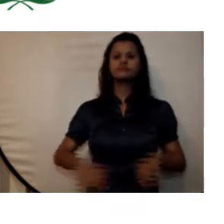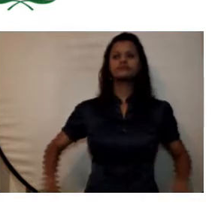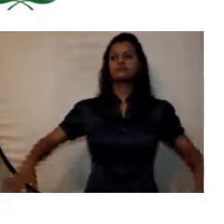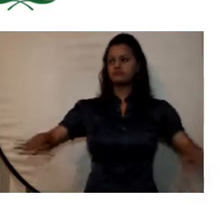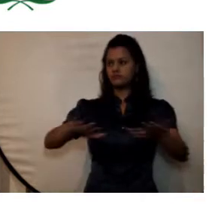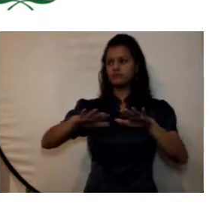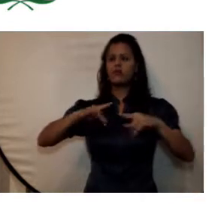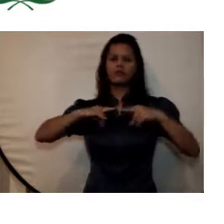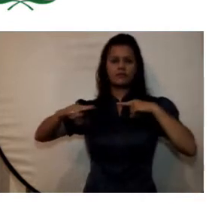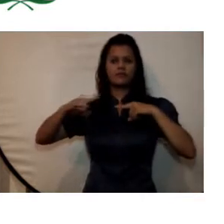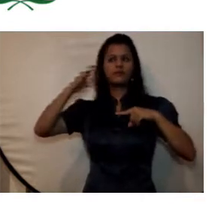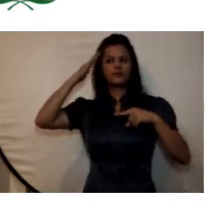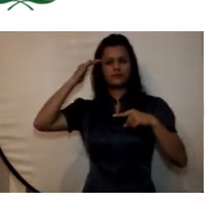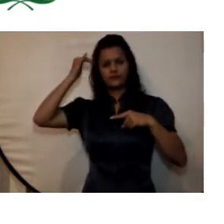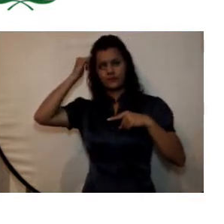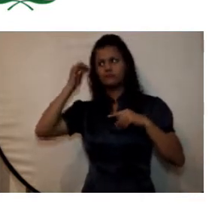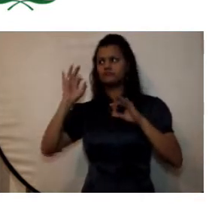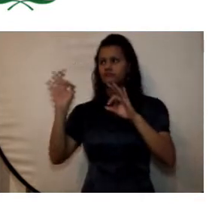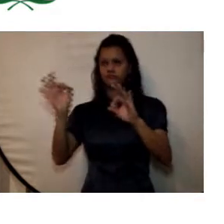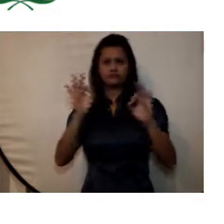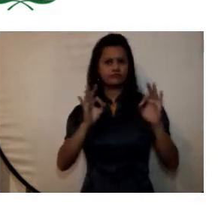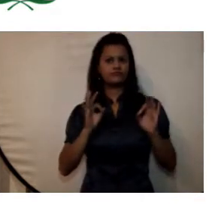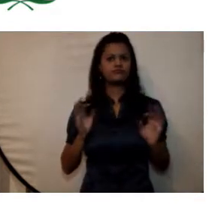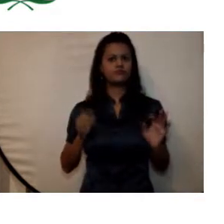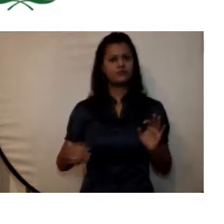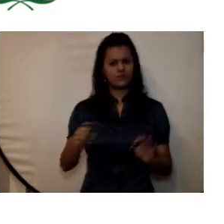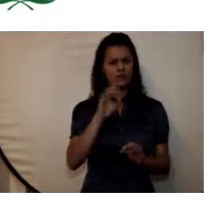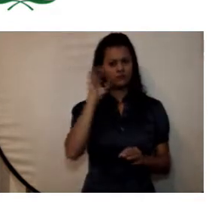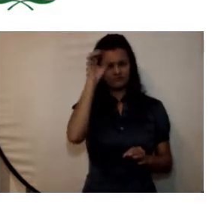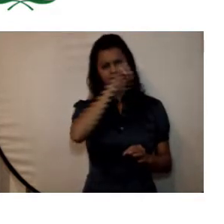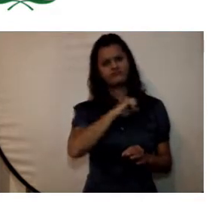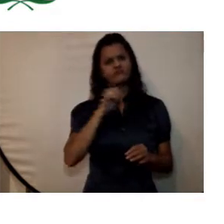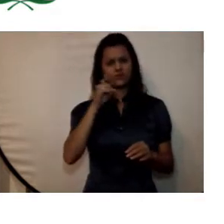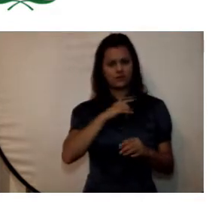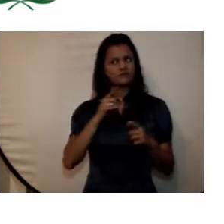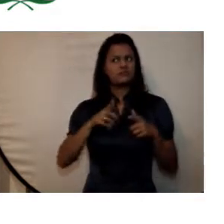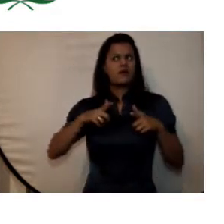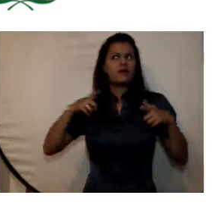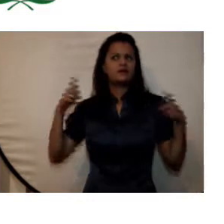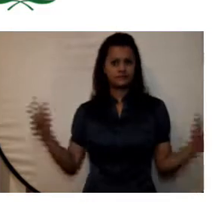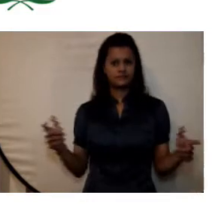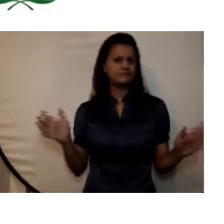2016 teniendo en cuenta el crecimiento que ha tenido la universidad